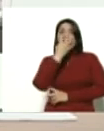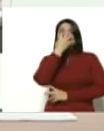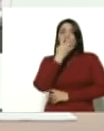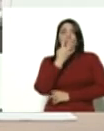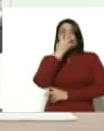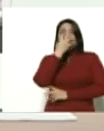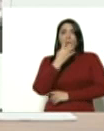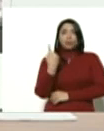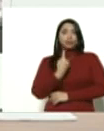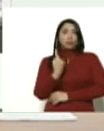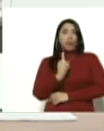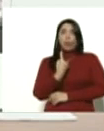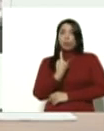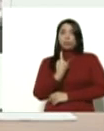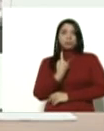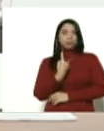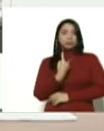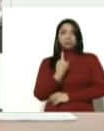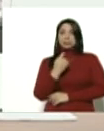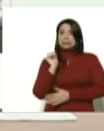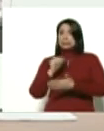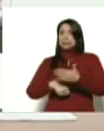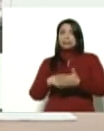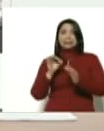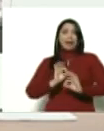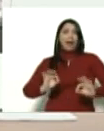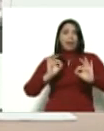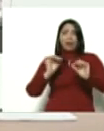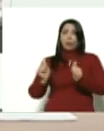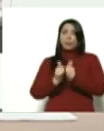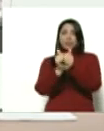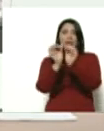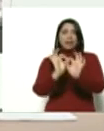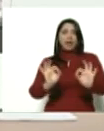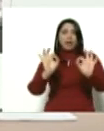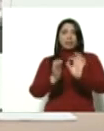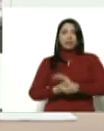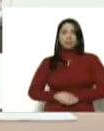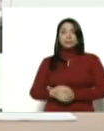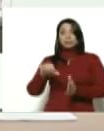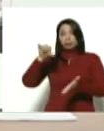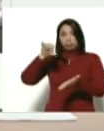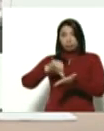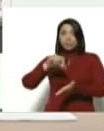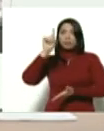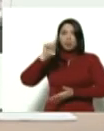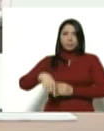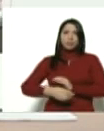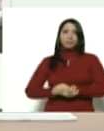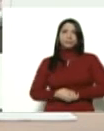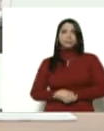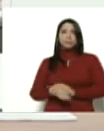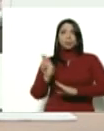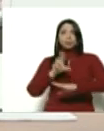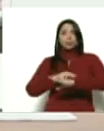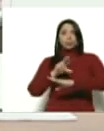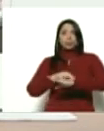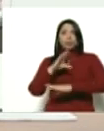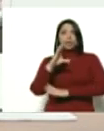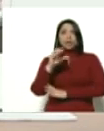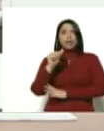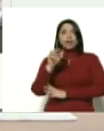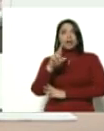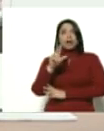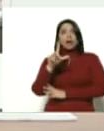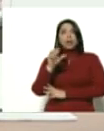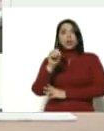Solo, solo, sin posibilidad de compañía de nadie. En Madrid, un doctor, doctor Carlos Rodríguez